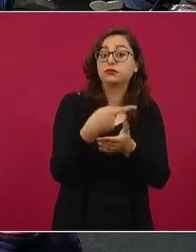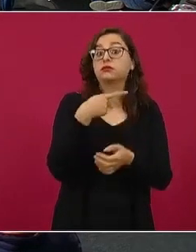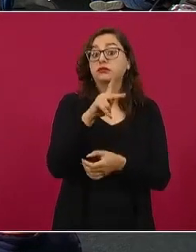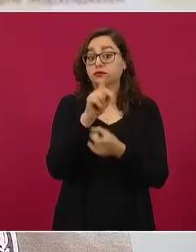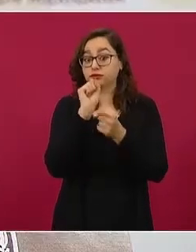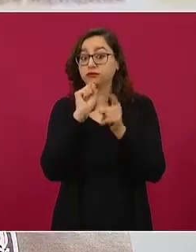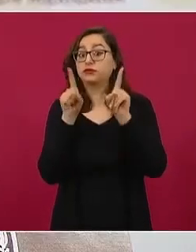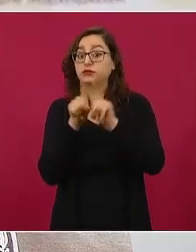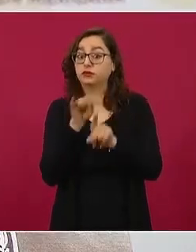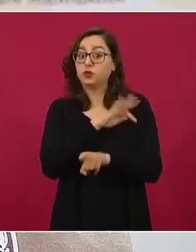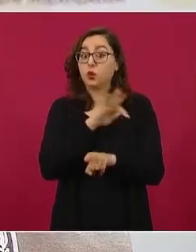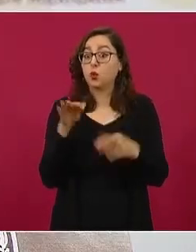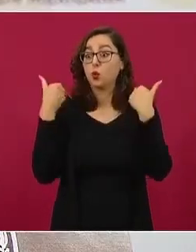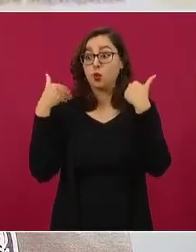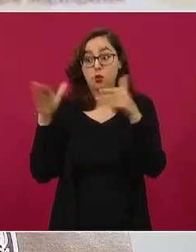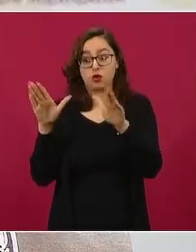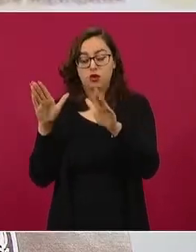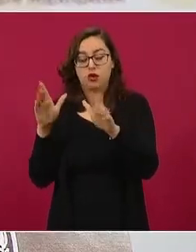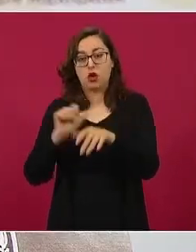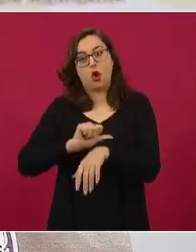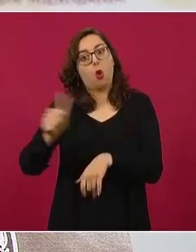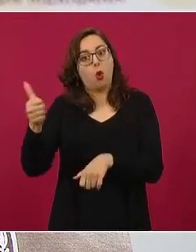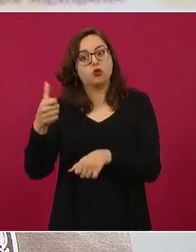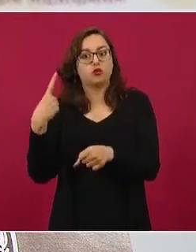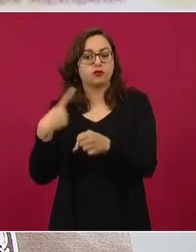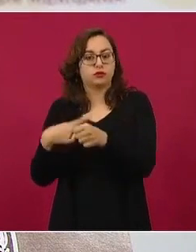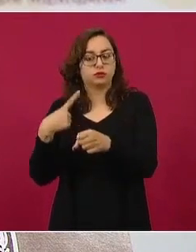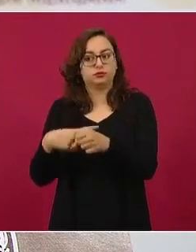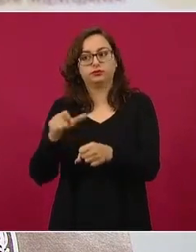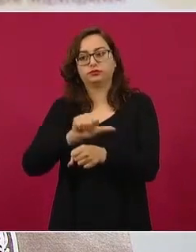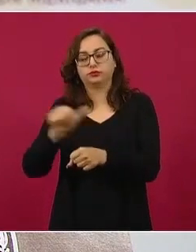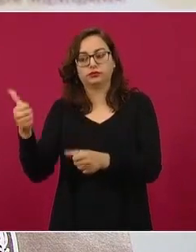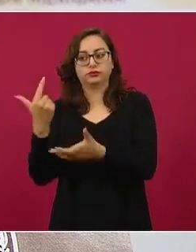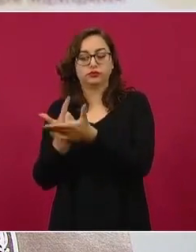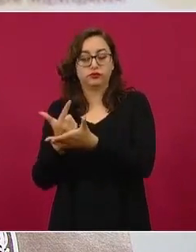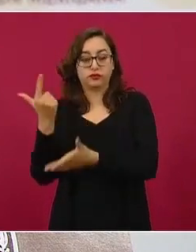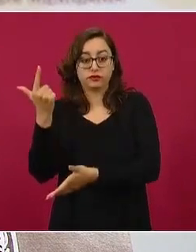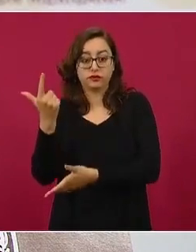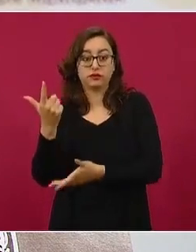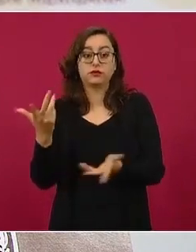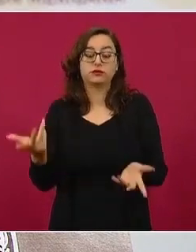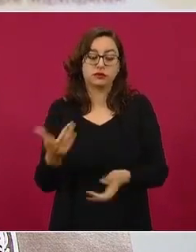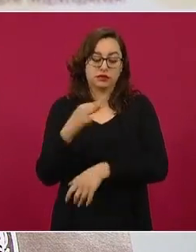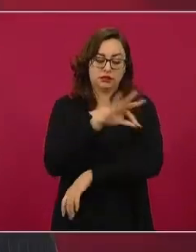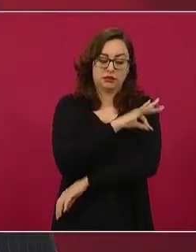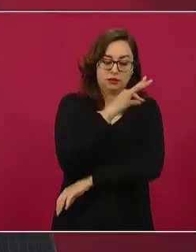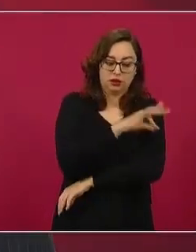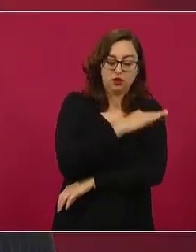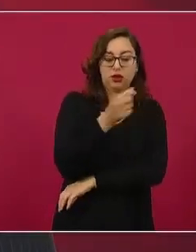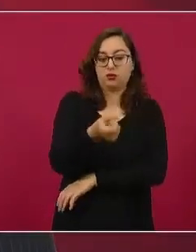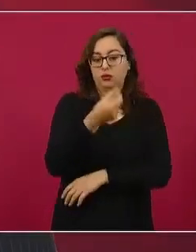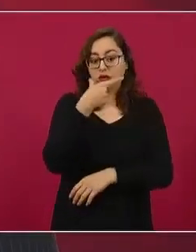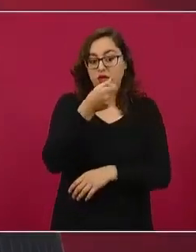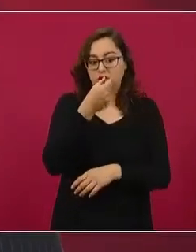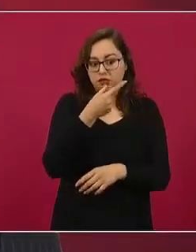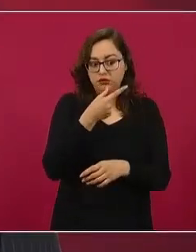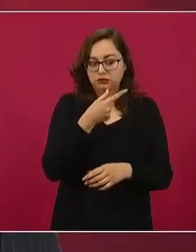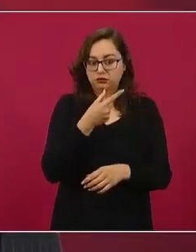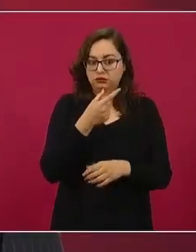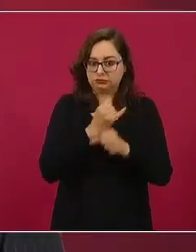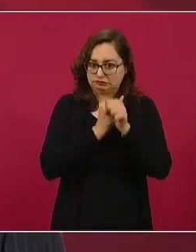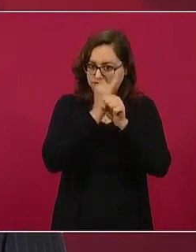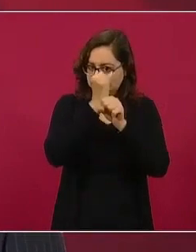Y estos medicamentos, igual que las vacunas, todavía están en un proceso continuo de investigación y